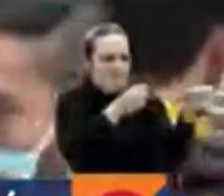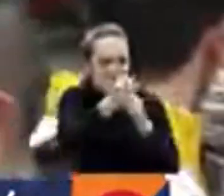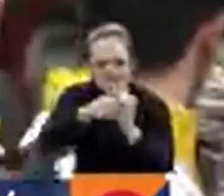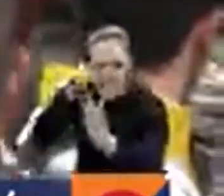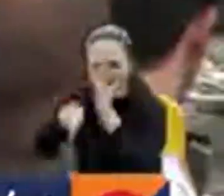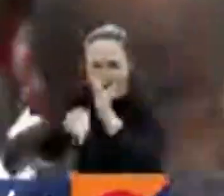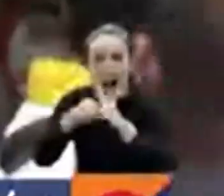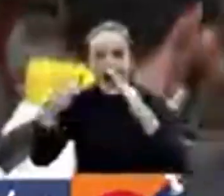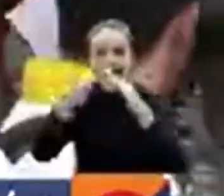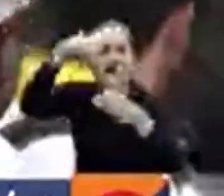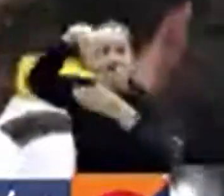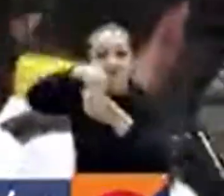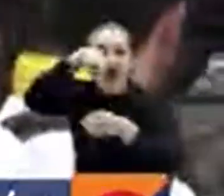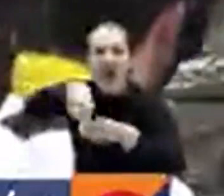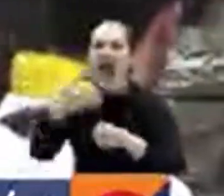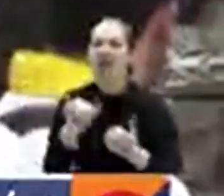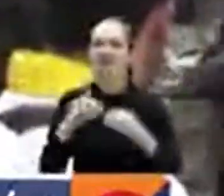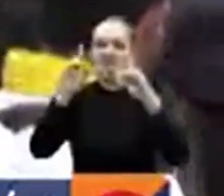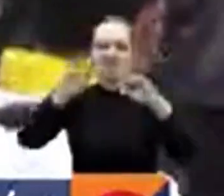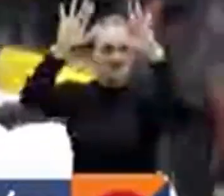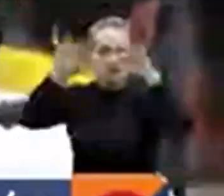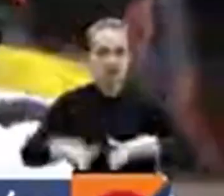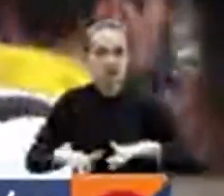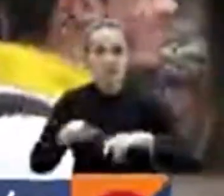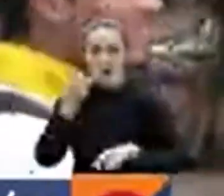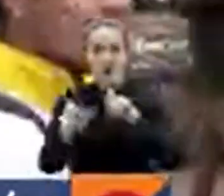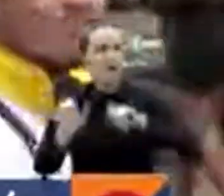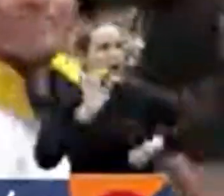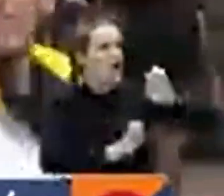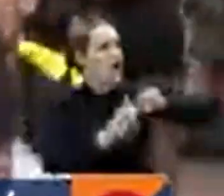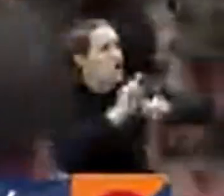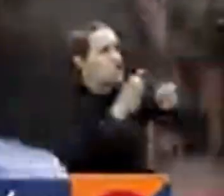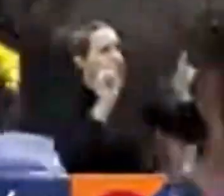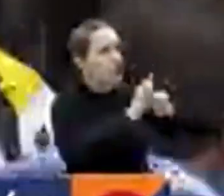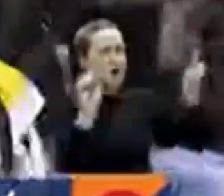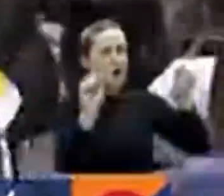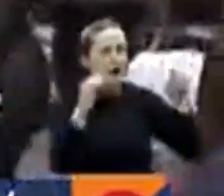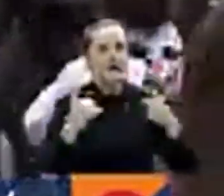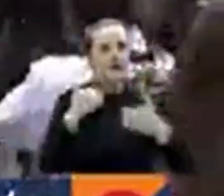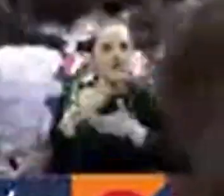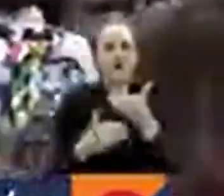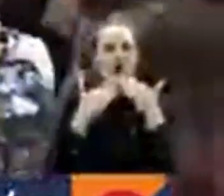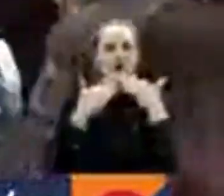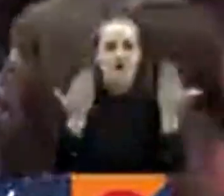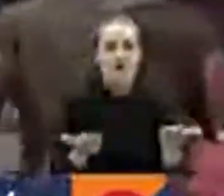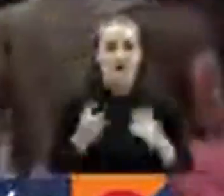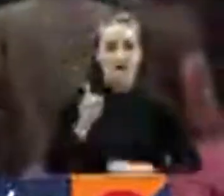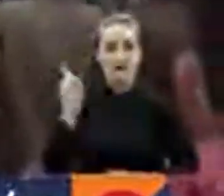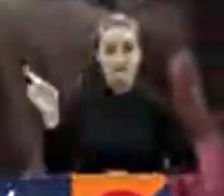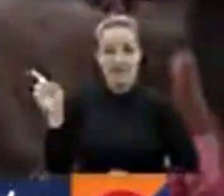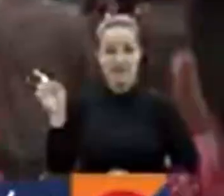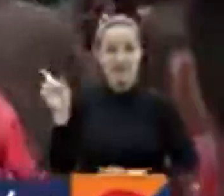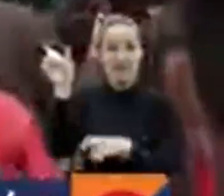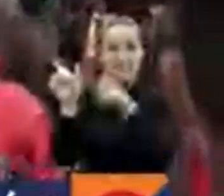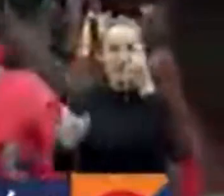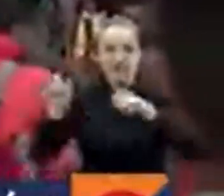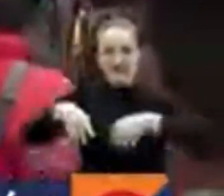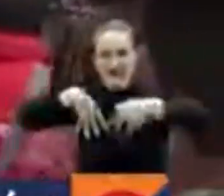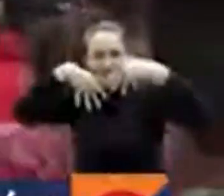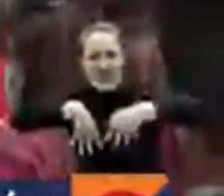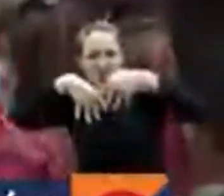Precisamente estamos esperando cómo avanza en este momento esta operación. Ahí estamos escuchando a las personas